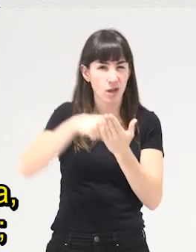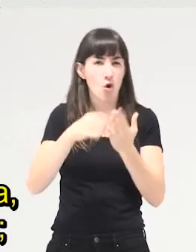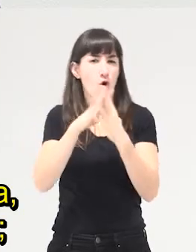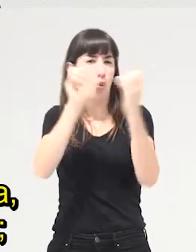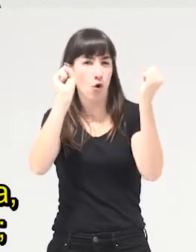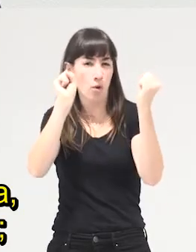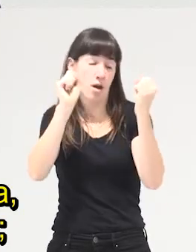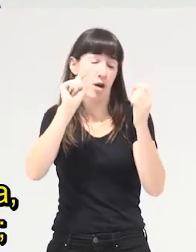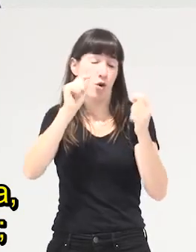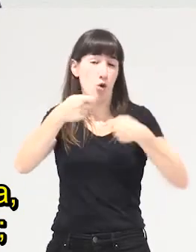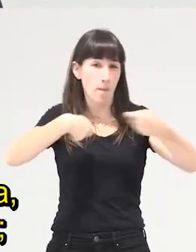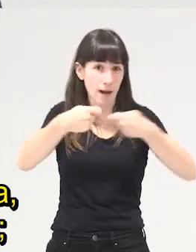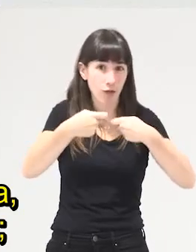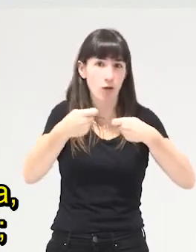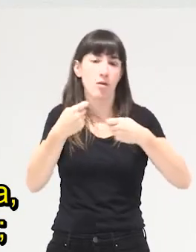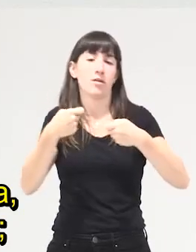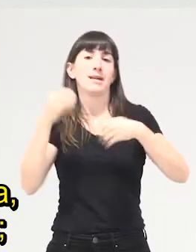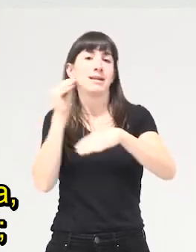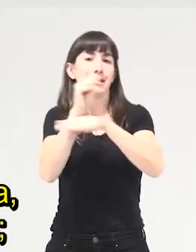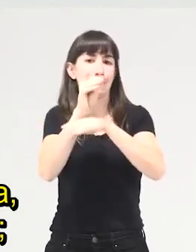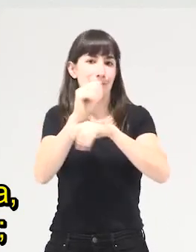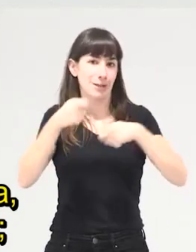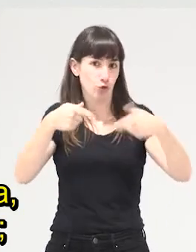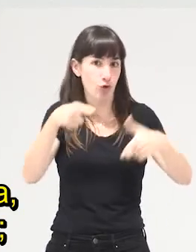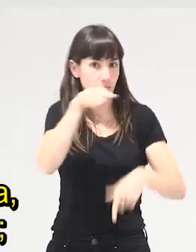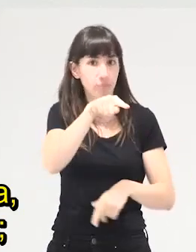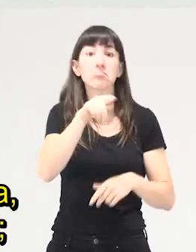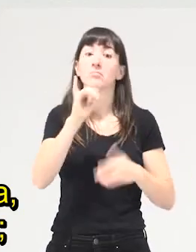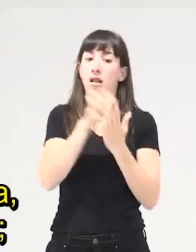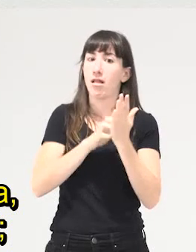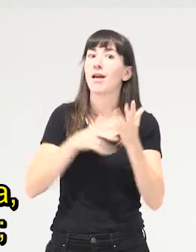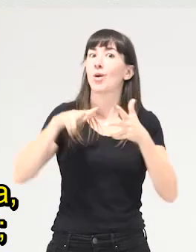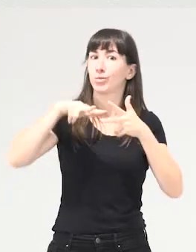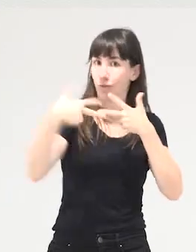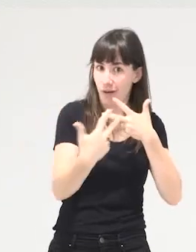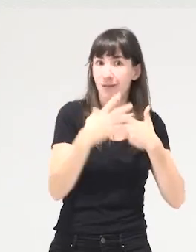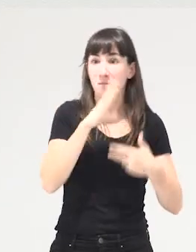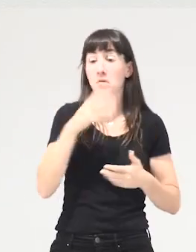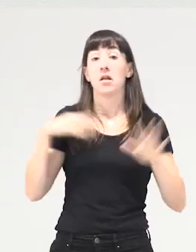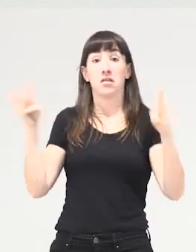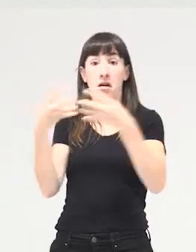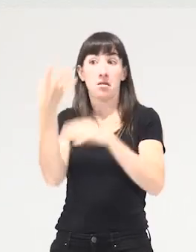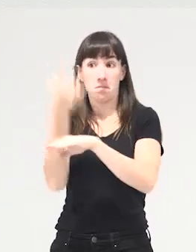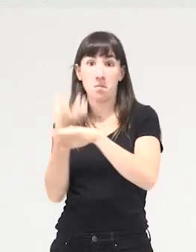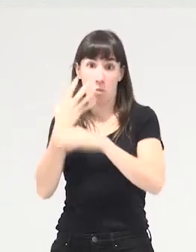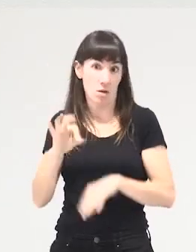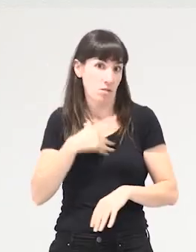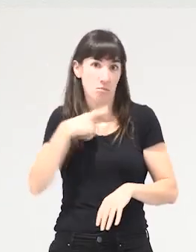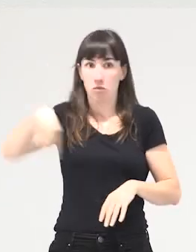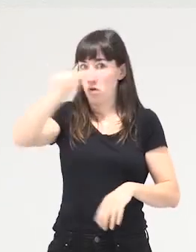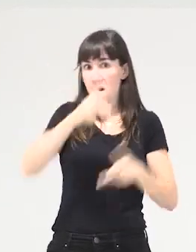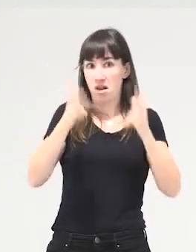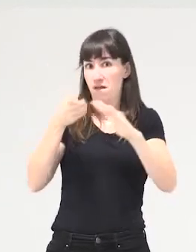Esta última, además, está en euskera y podemos descargarlas en internet, así que están a acceso de todas.